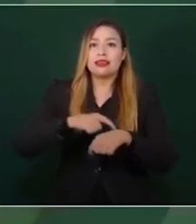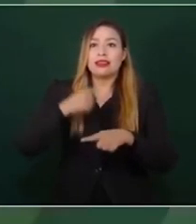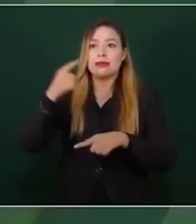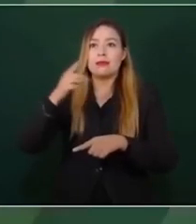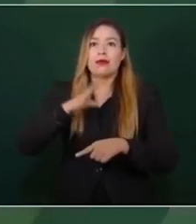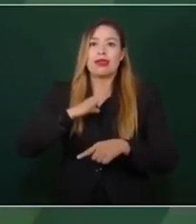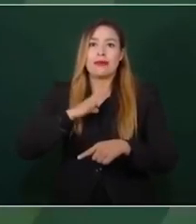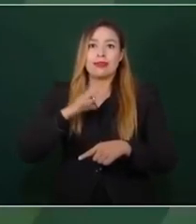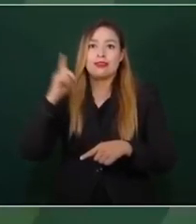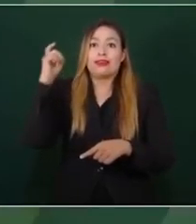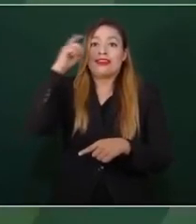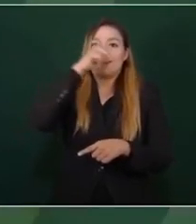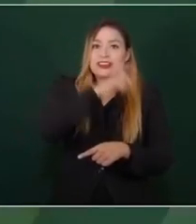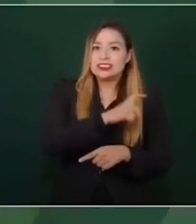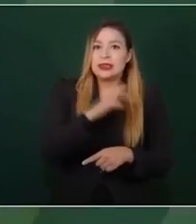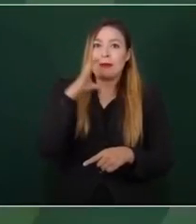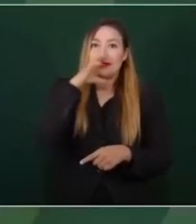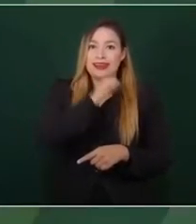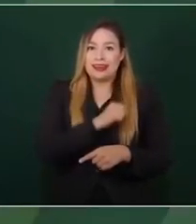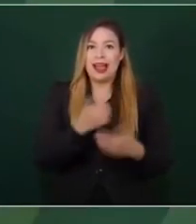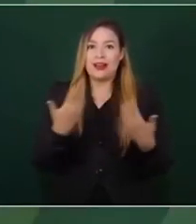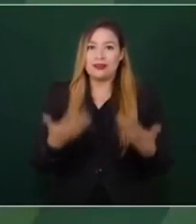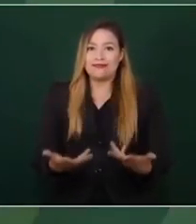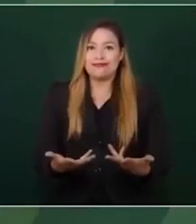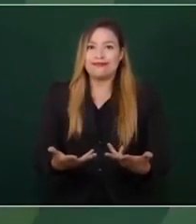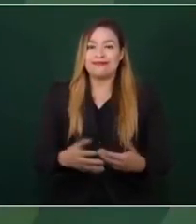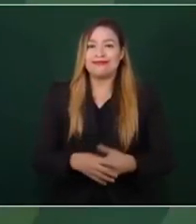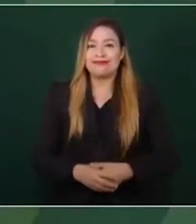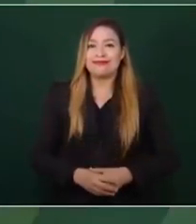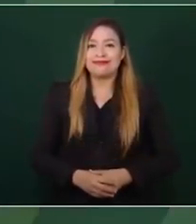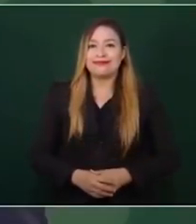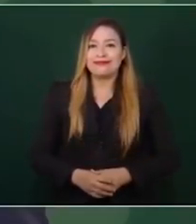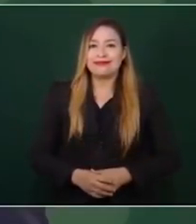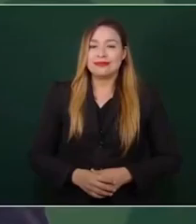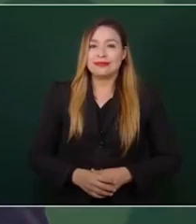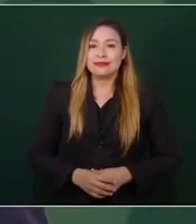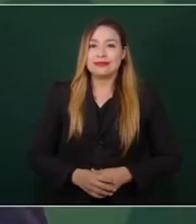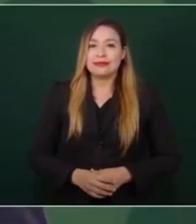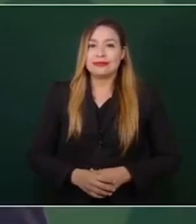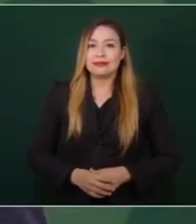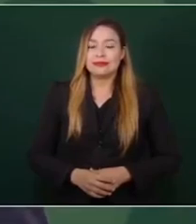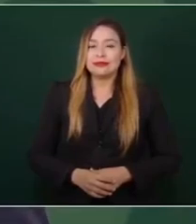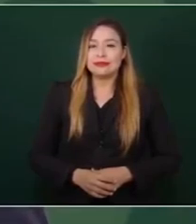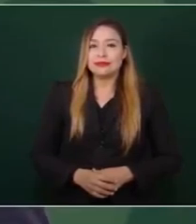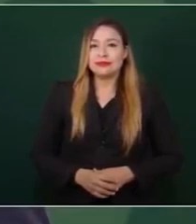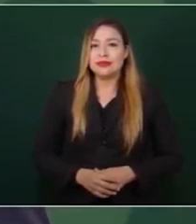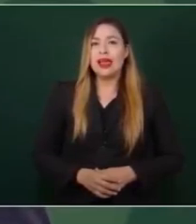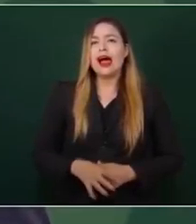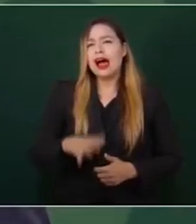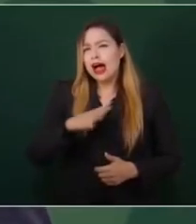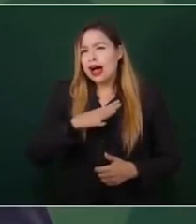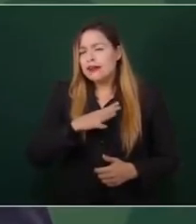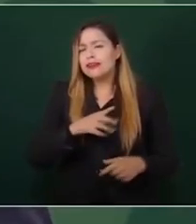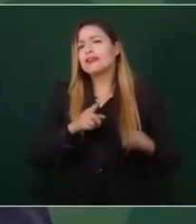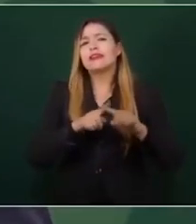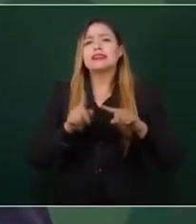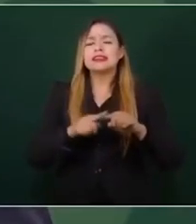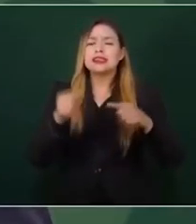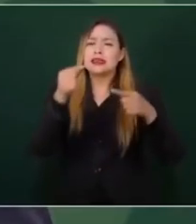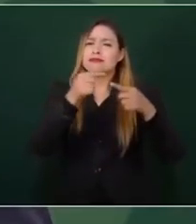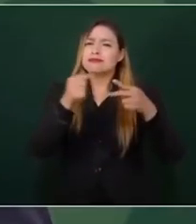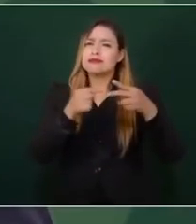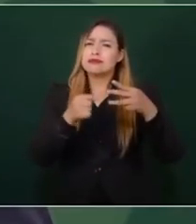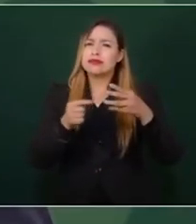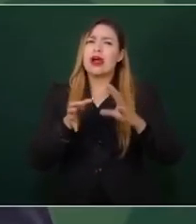Fue difícil, se han llevado a cabo acciones conjuntas